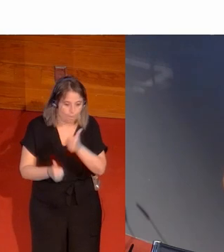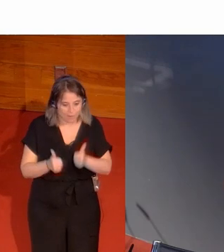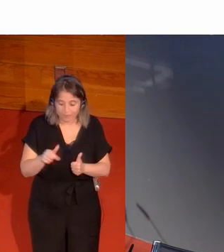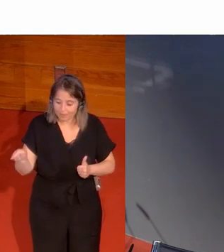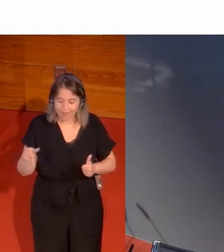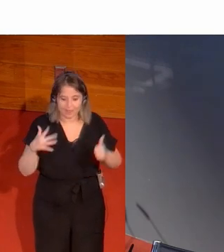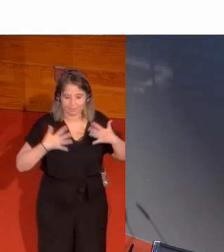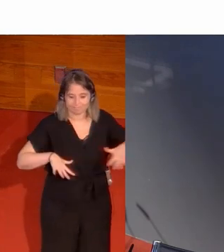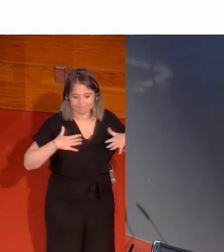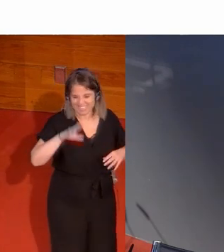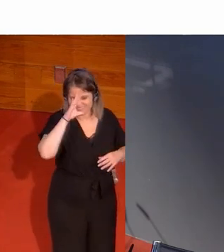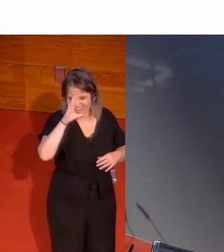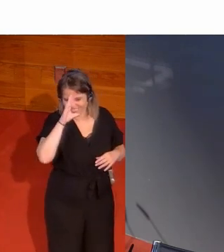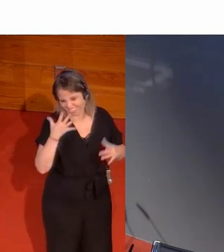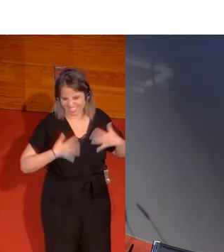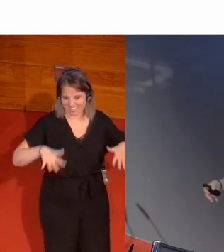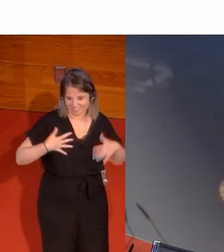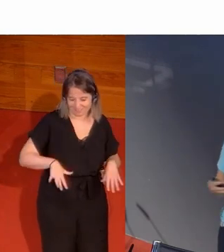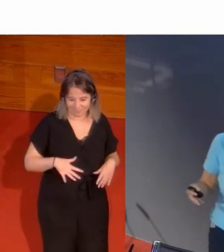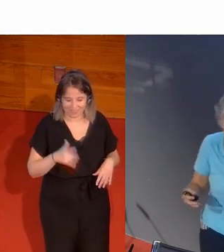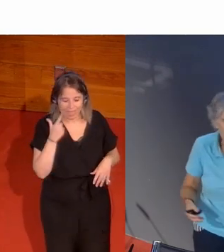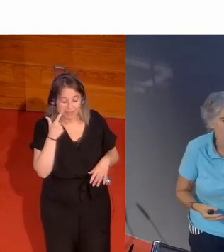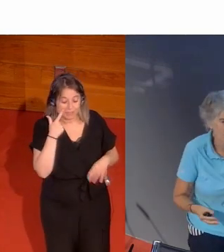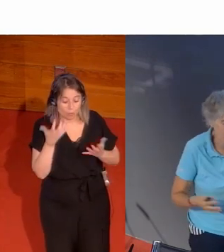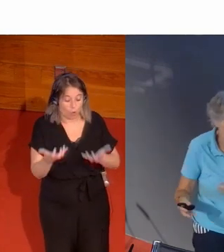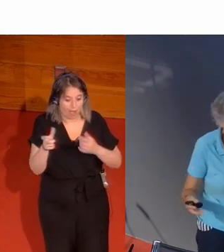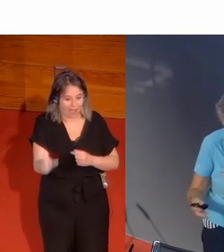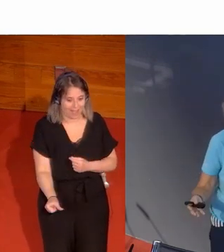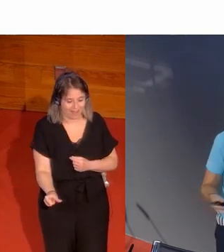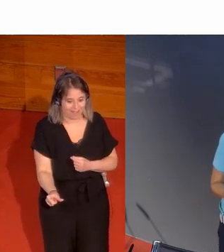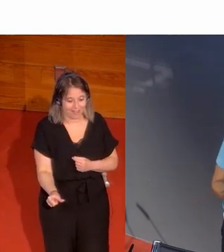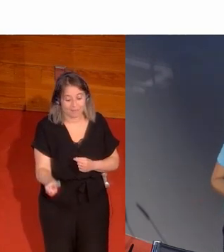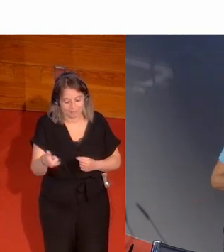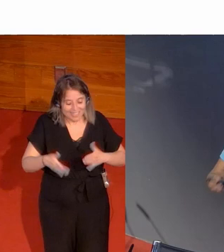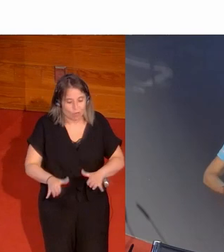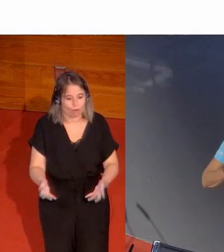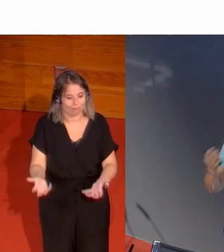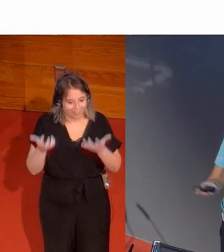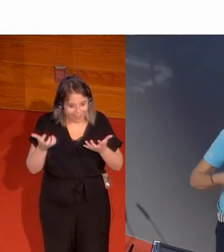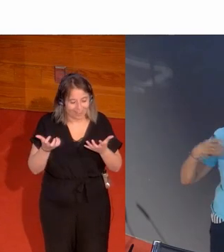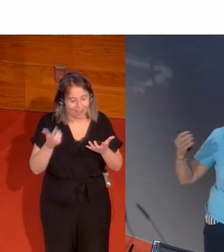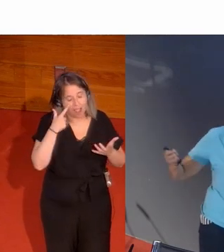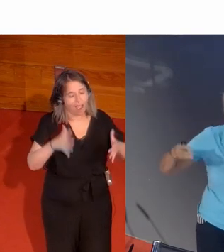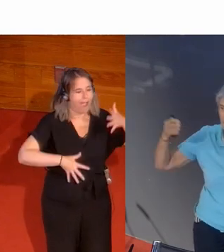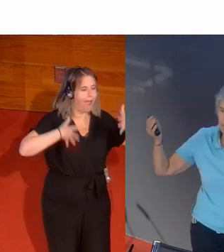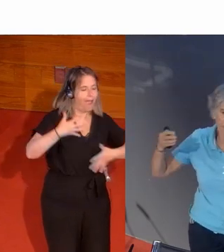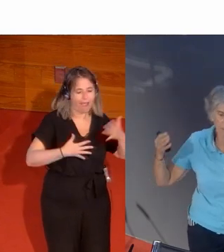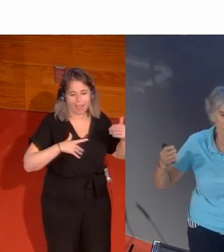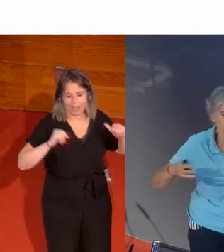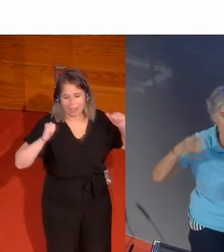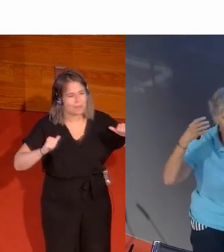vistió, se disfrazó y con el triunfo y la alegría empieza